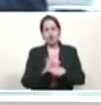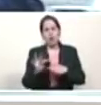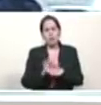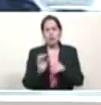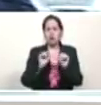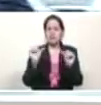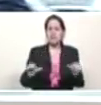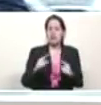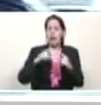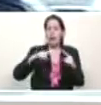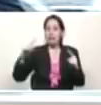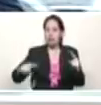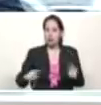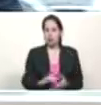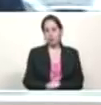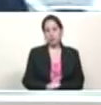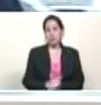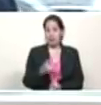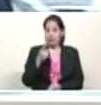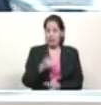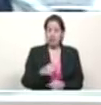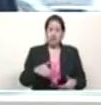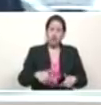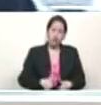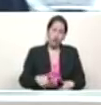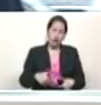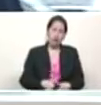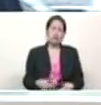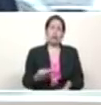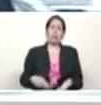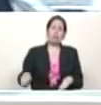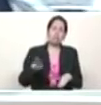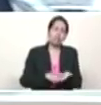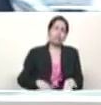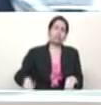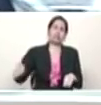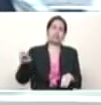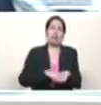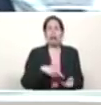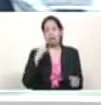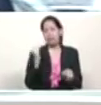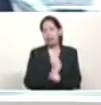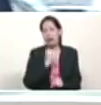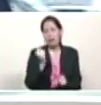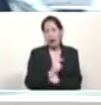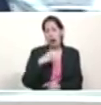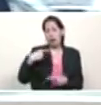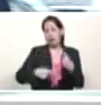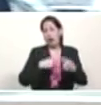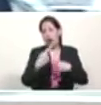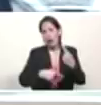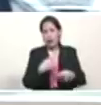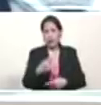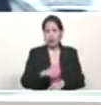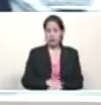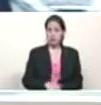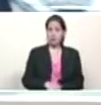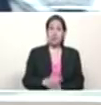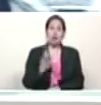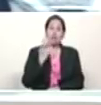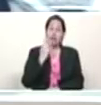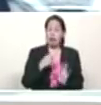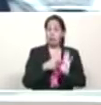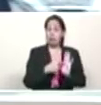debemos echar pa'lante con el doble de esfuerzo del trabajo diario. Un ejemplo también maravilloso es el que dan los